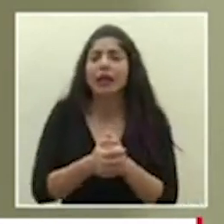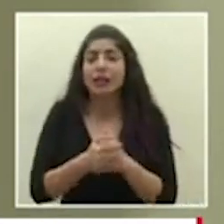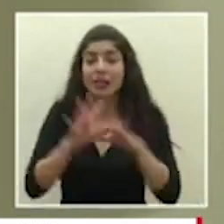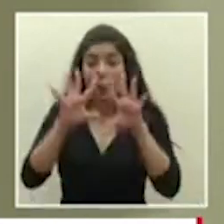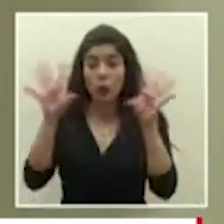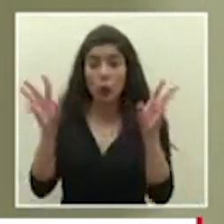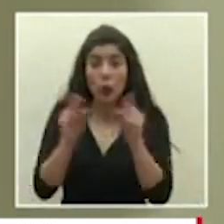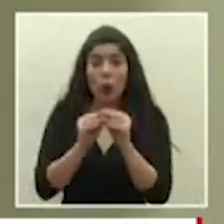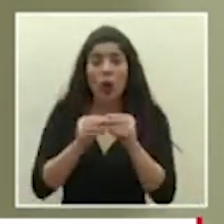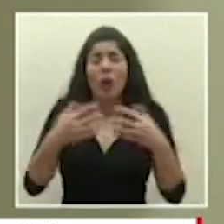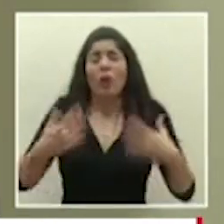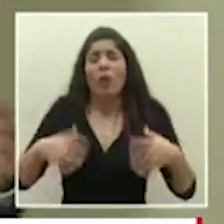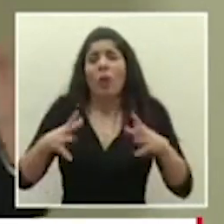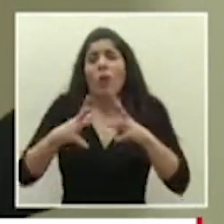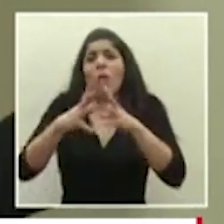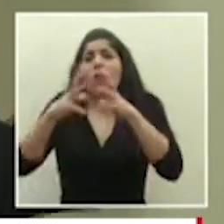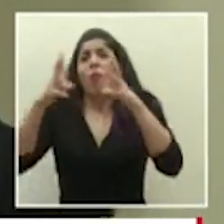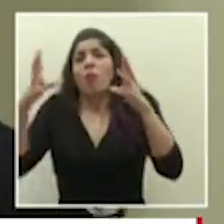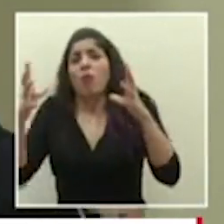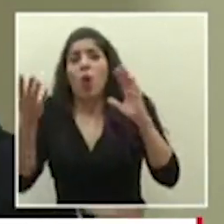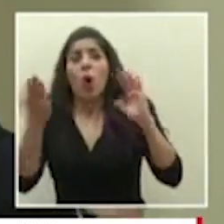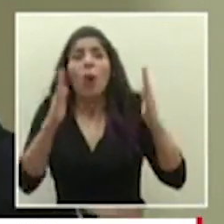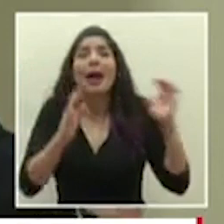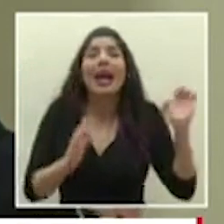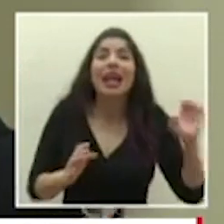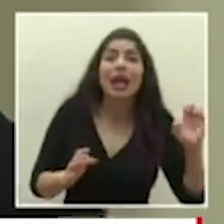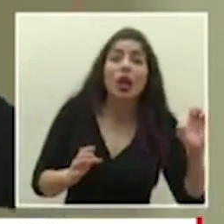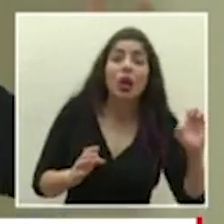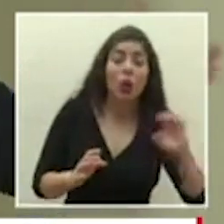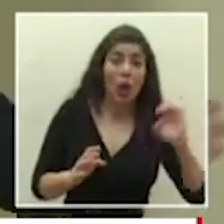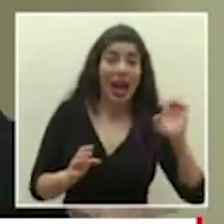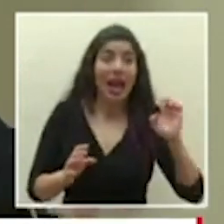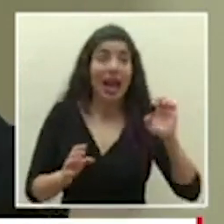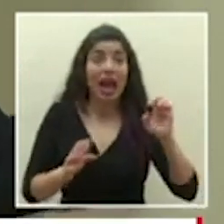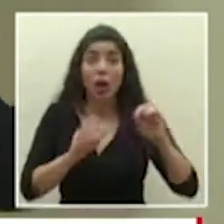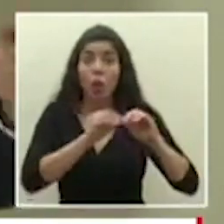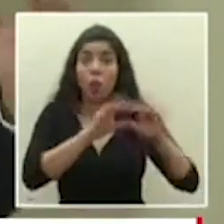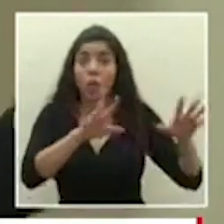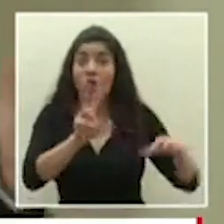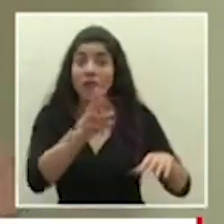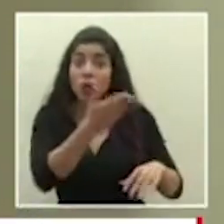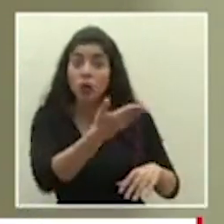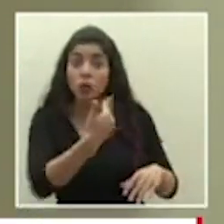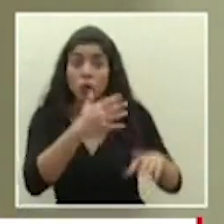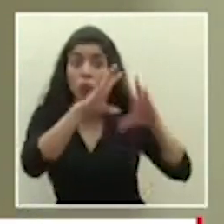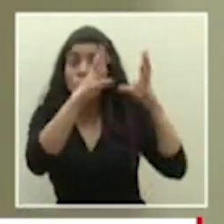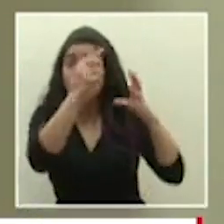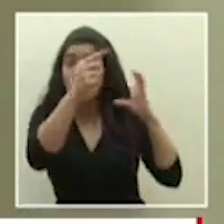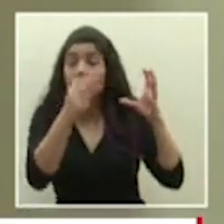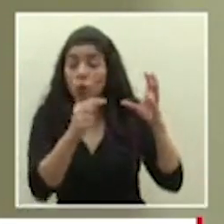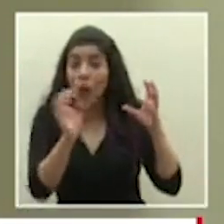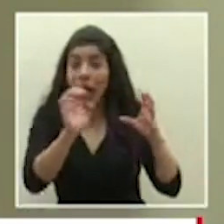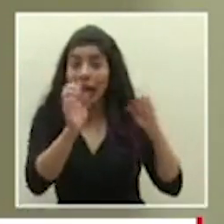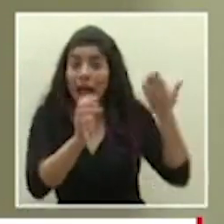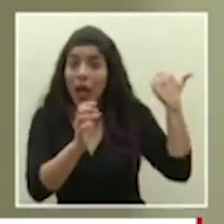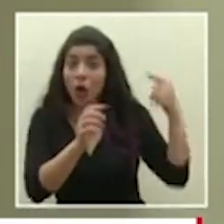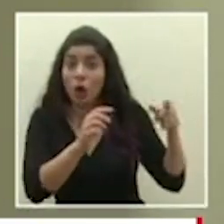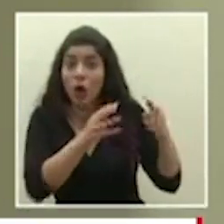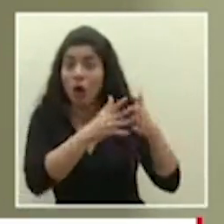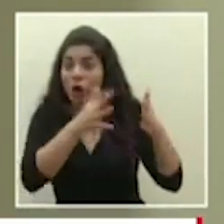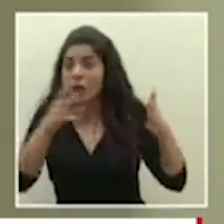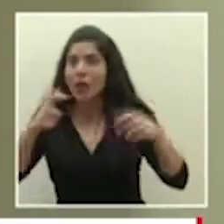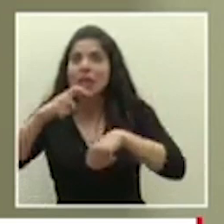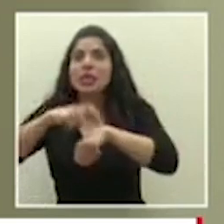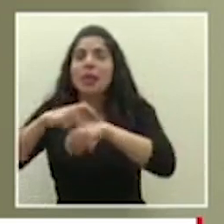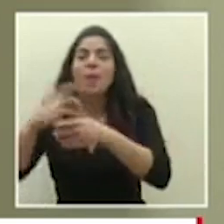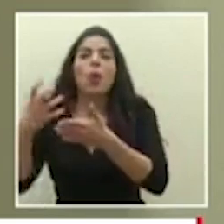enorme comparado a enero enero ya se estaba propagando este virus alrededor del mundo este tiempo no lo